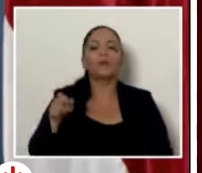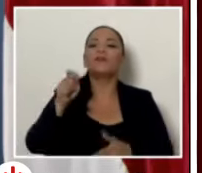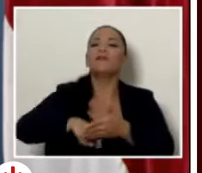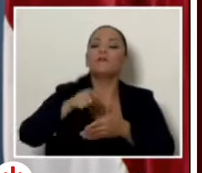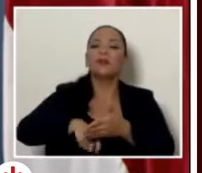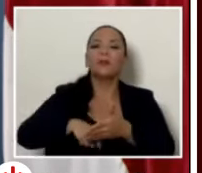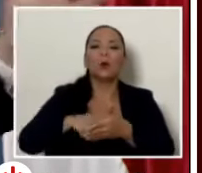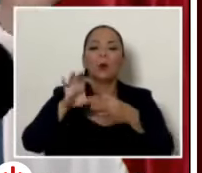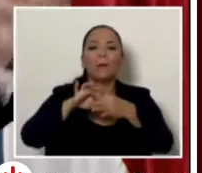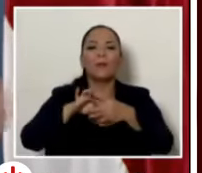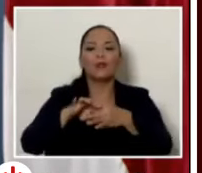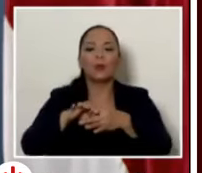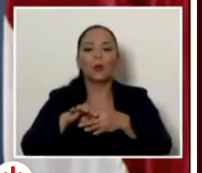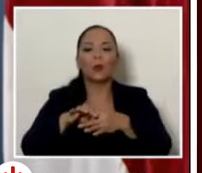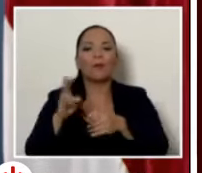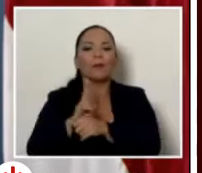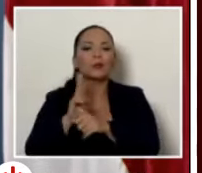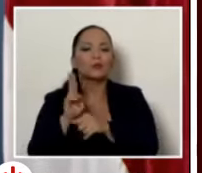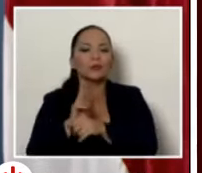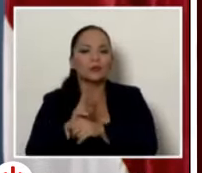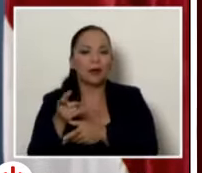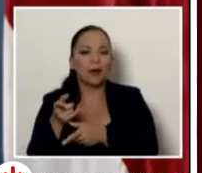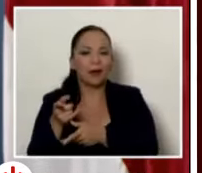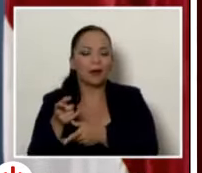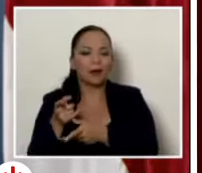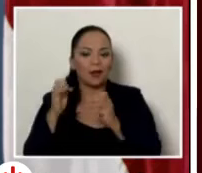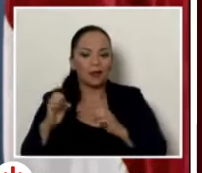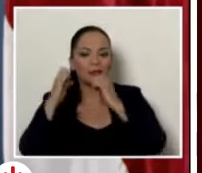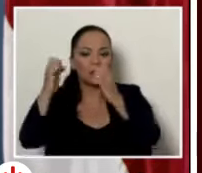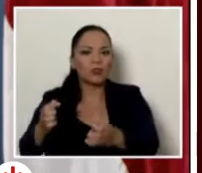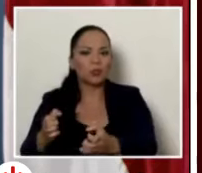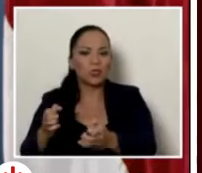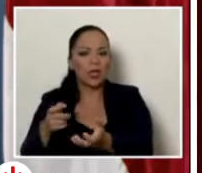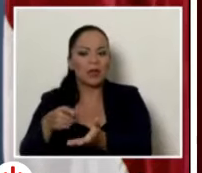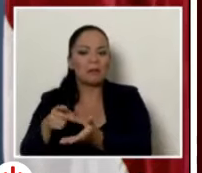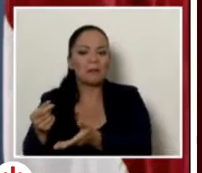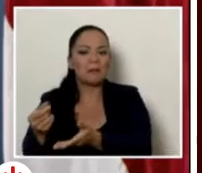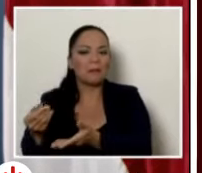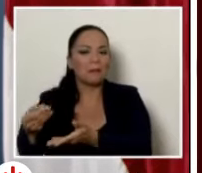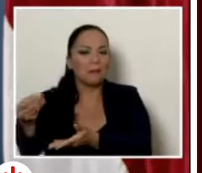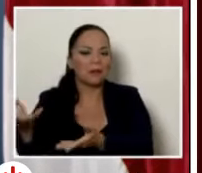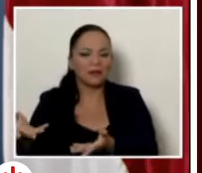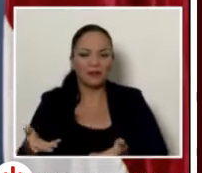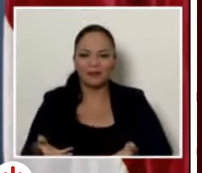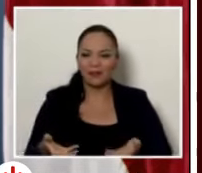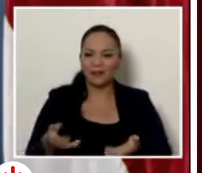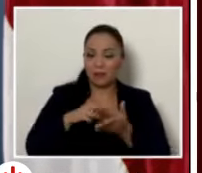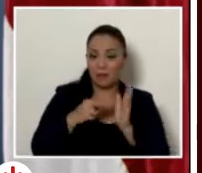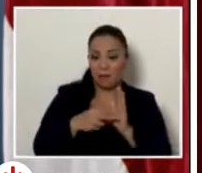moneditas para utilizar un bien público como es el Estadio Nacional es una sacada de clavo o es